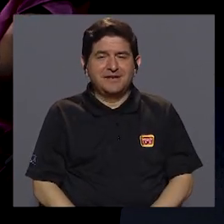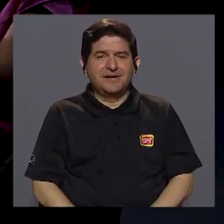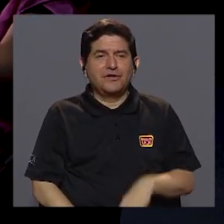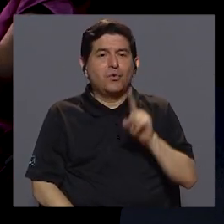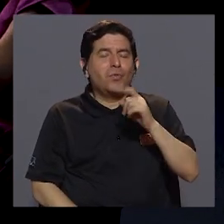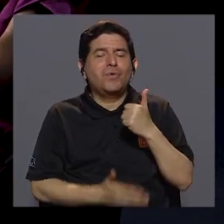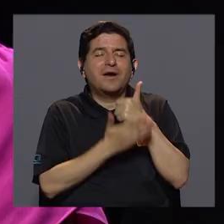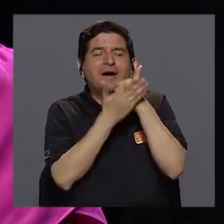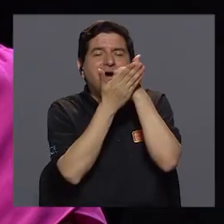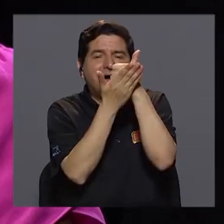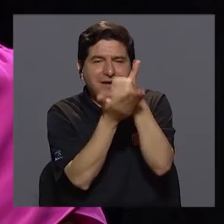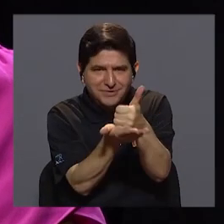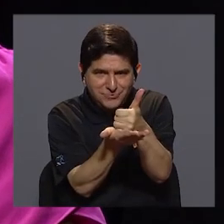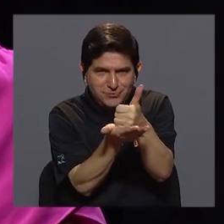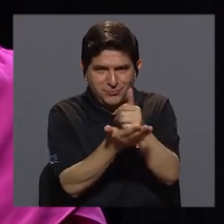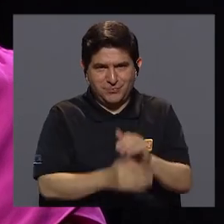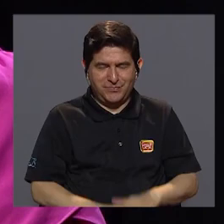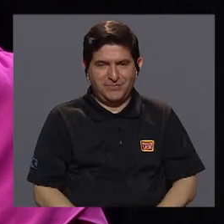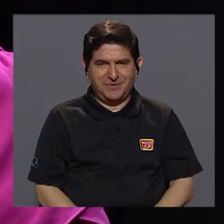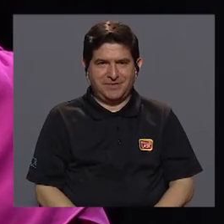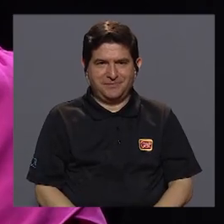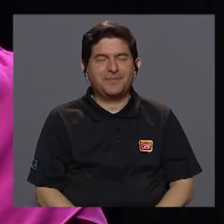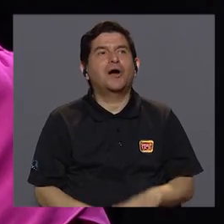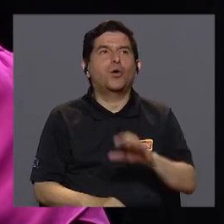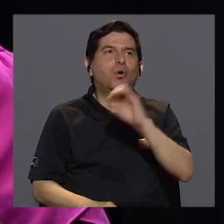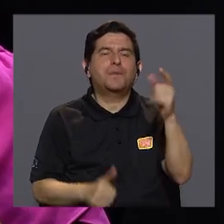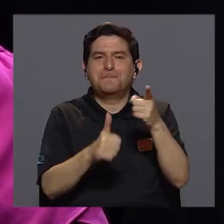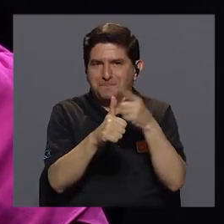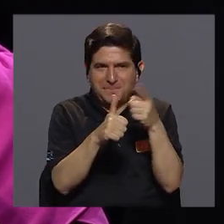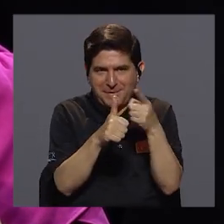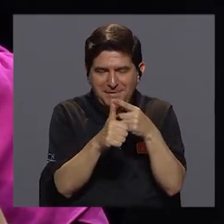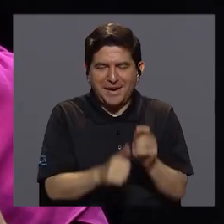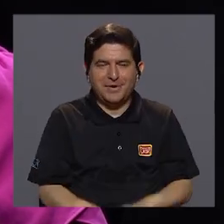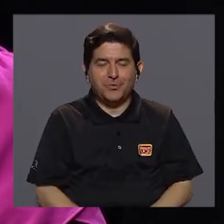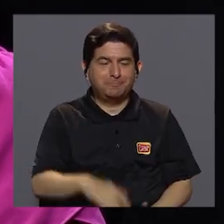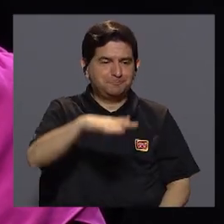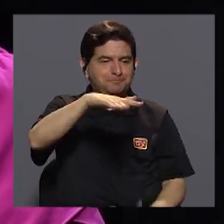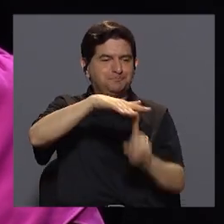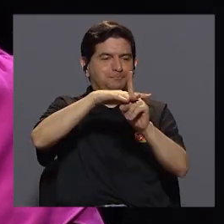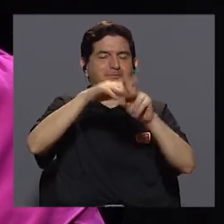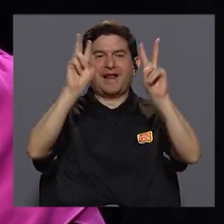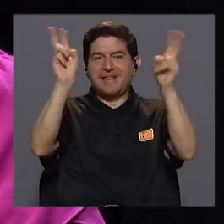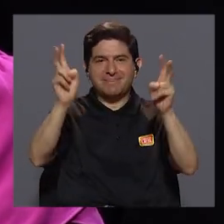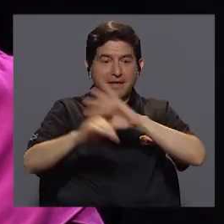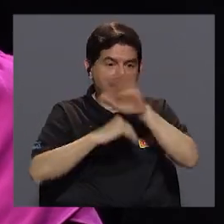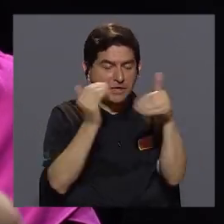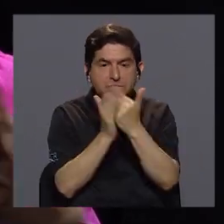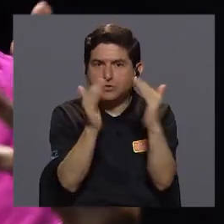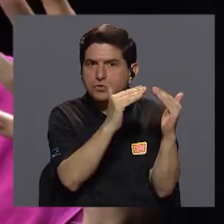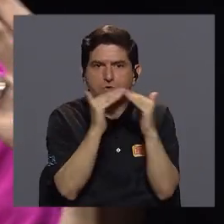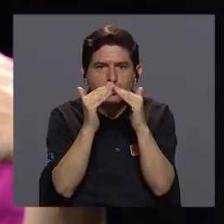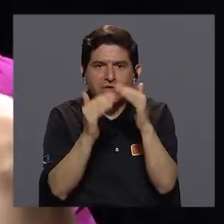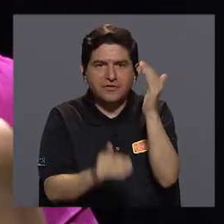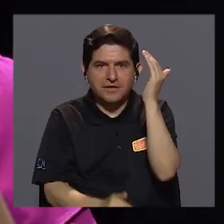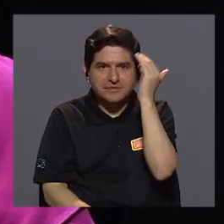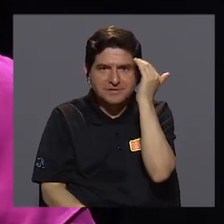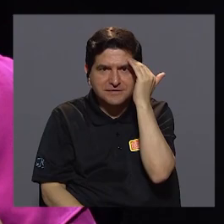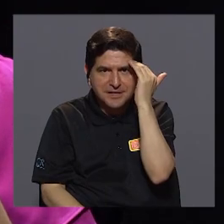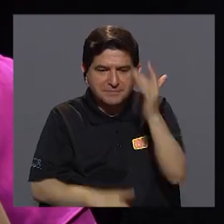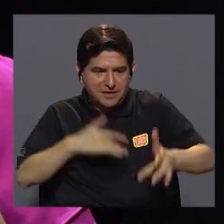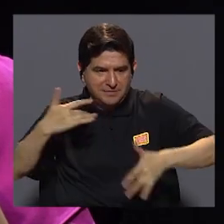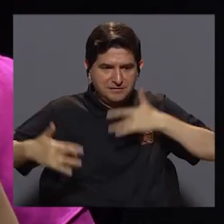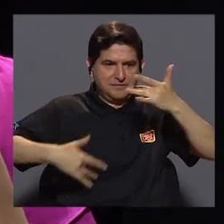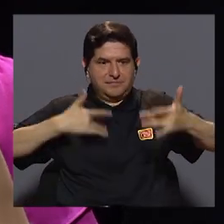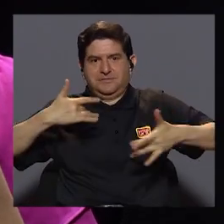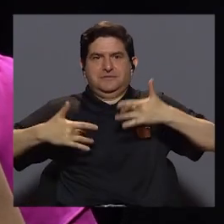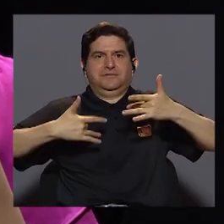una colaboración al... Bueno, lo primero que todo hay que hacer es visibilizar el tema, que toda la población esté sensibilizada